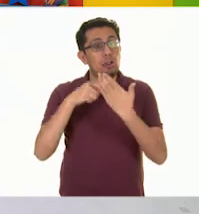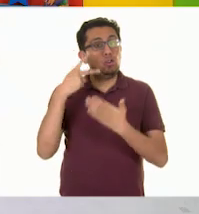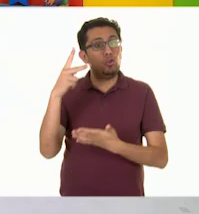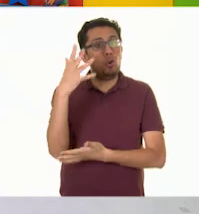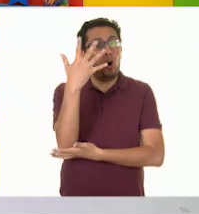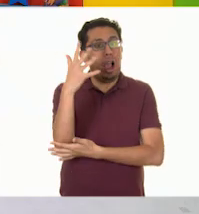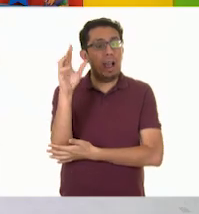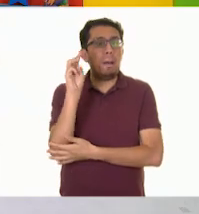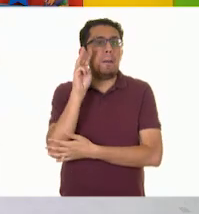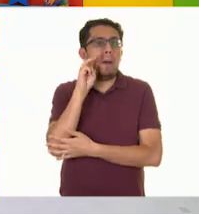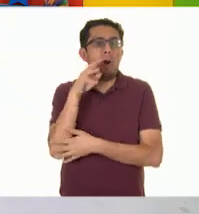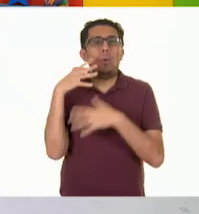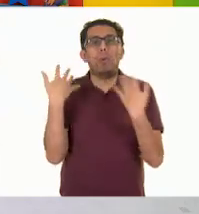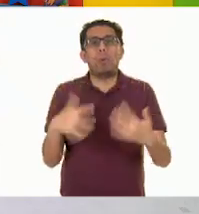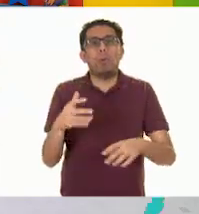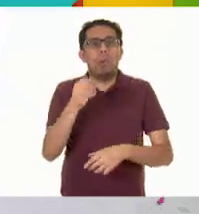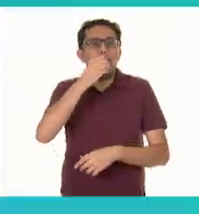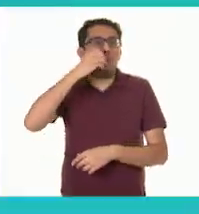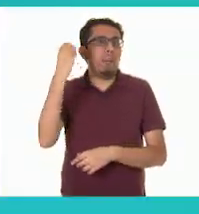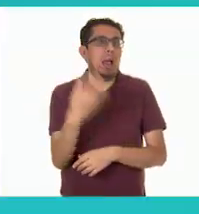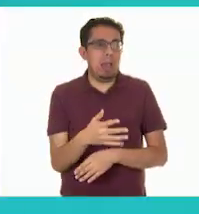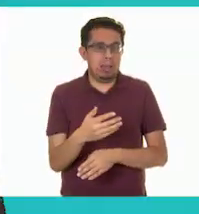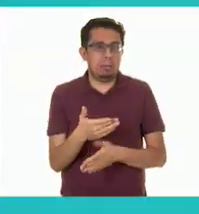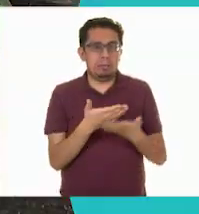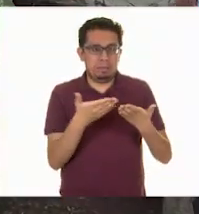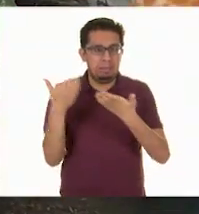¡Qué maravilla! Sí, vamos a verlo.